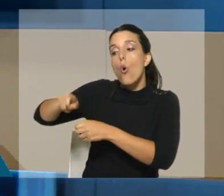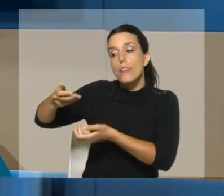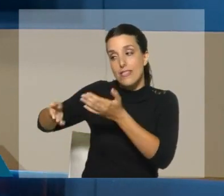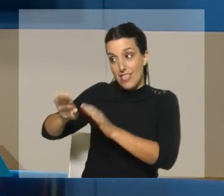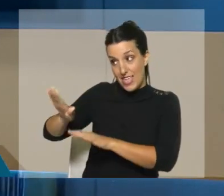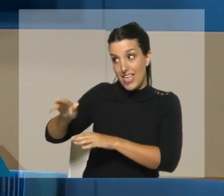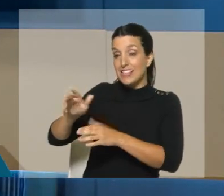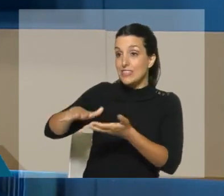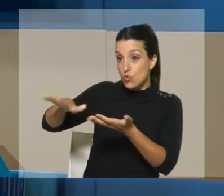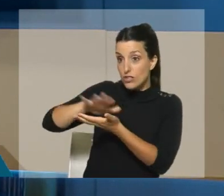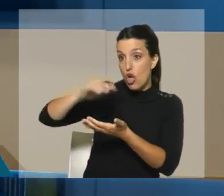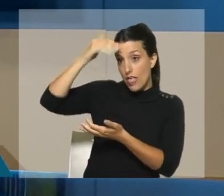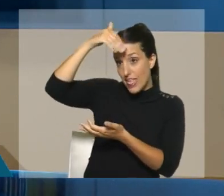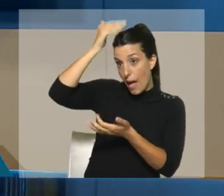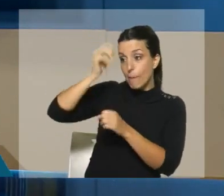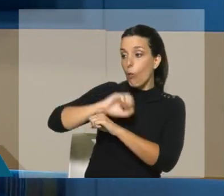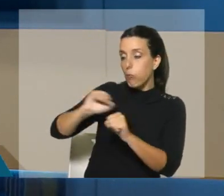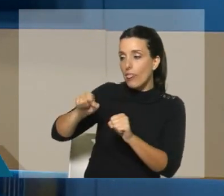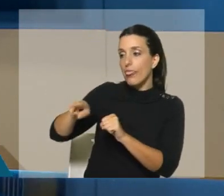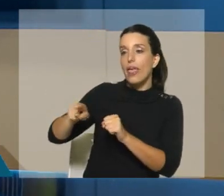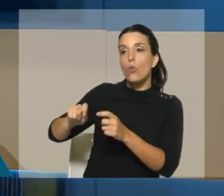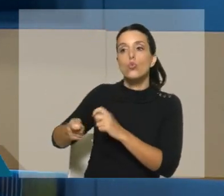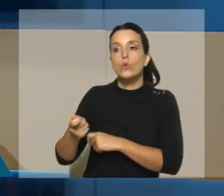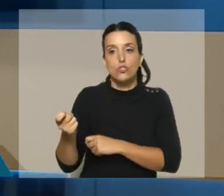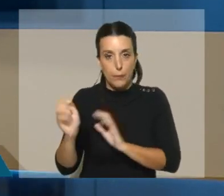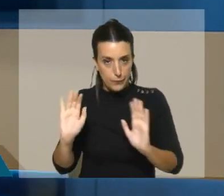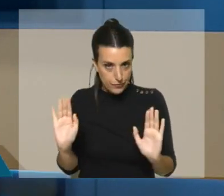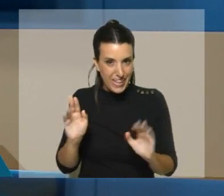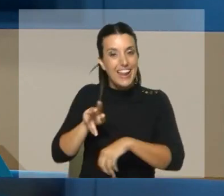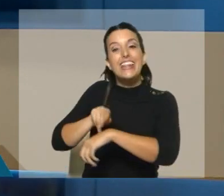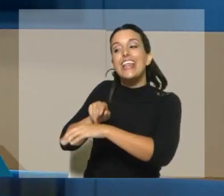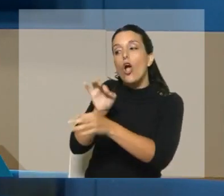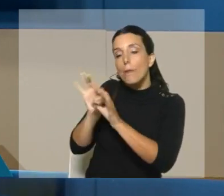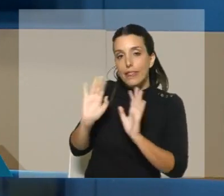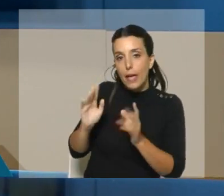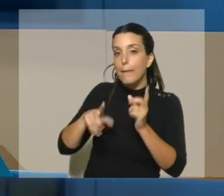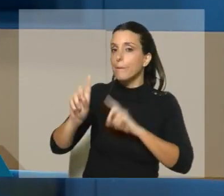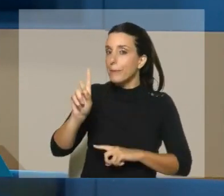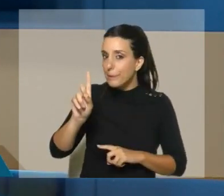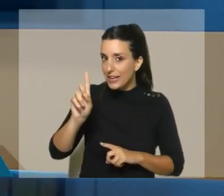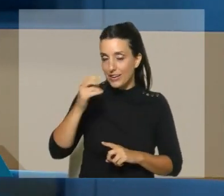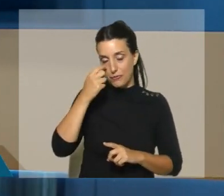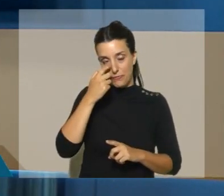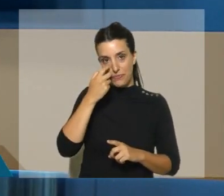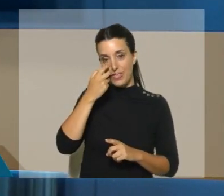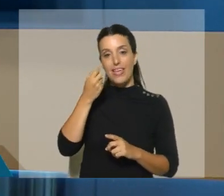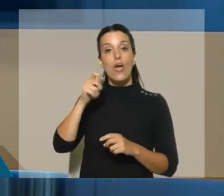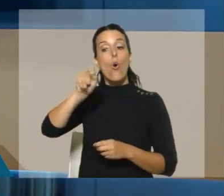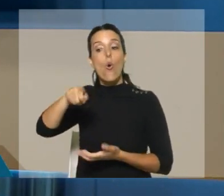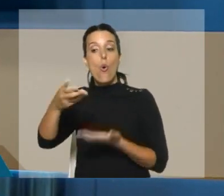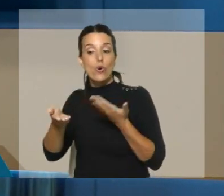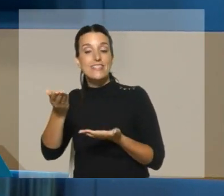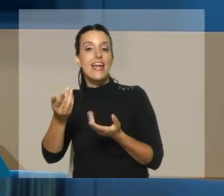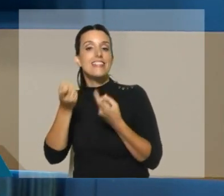el caso, que abra un caso, que procese al expresidente. Pero hay un montón de cuestiones que la justicia debe